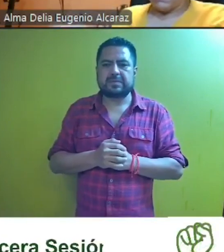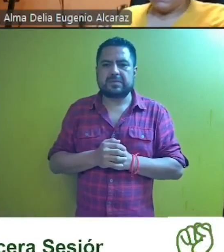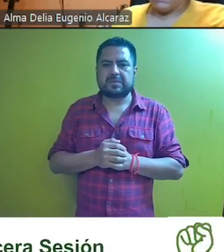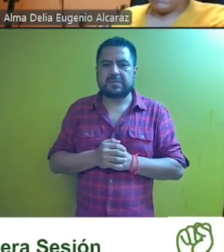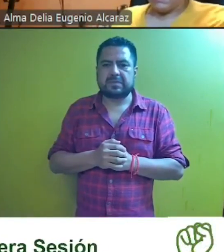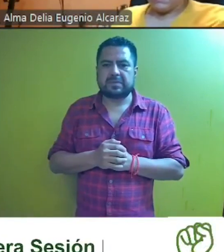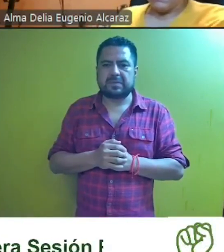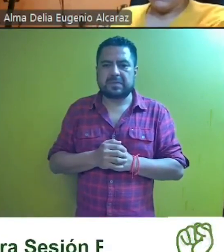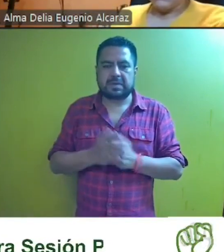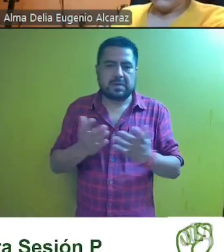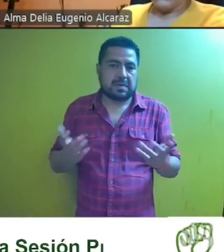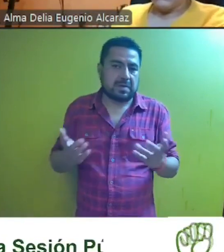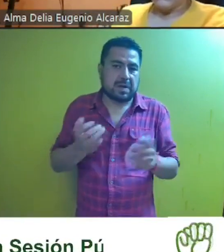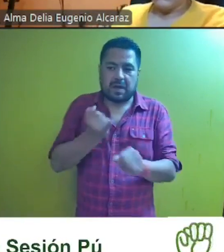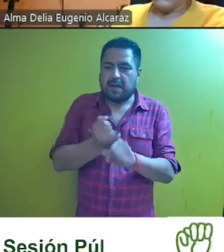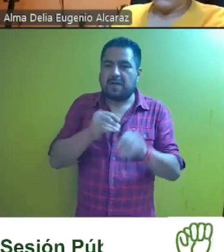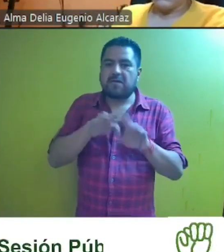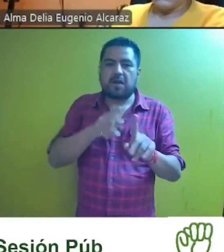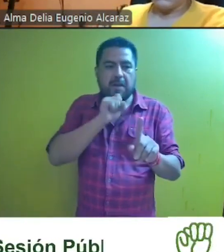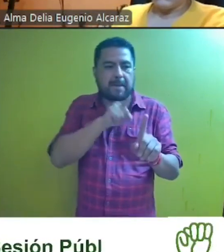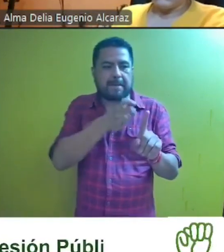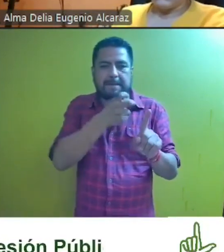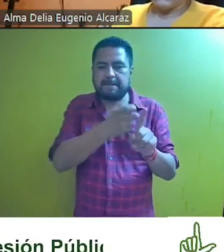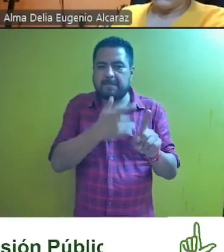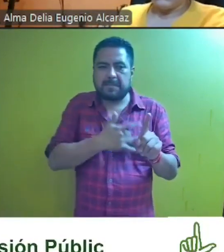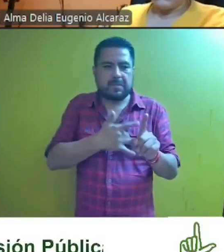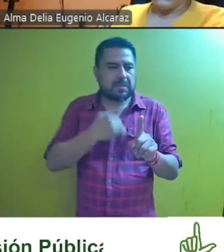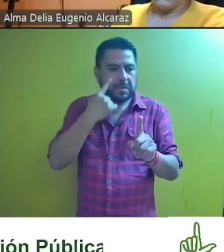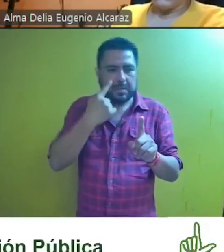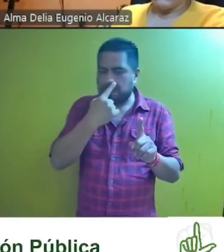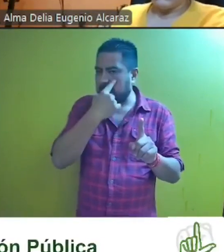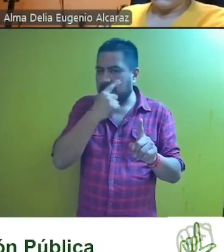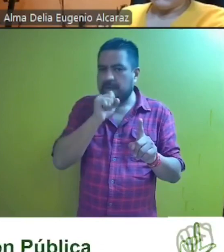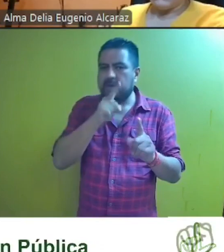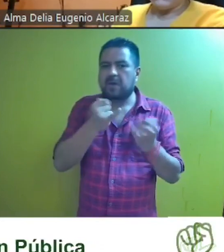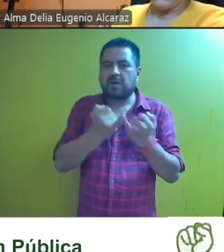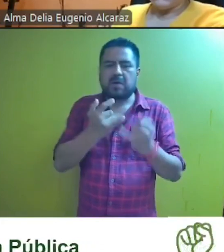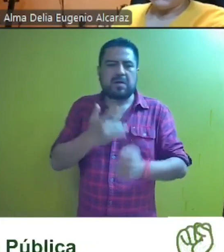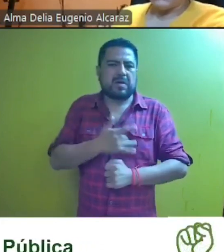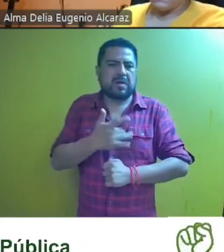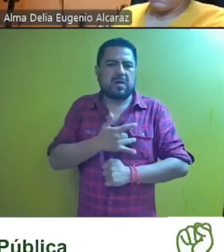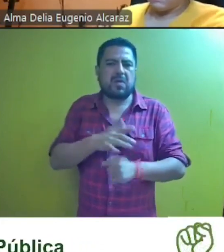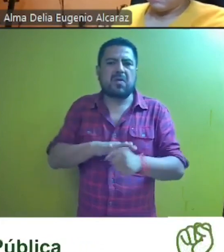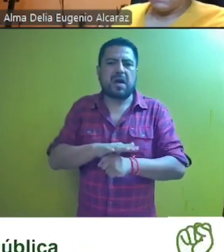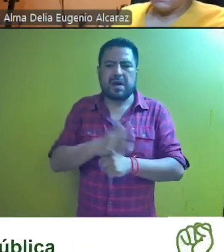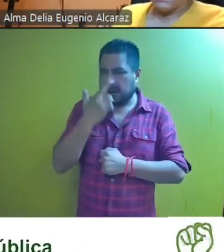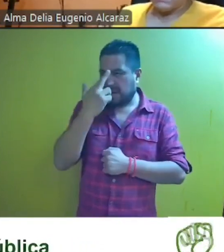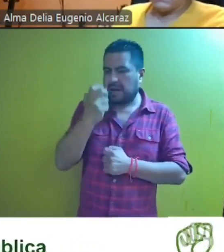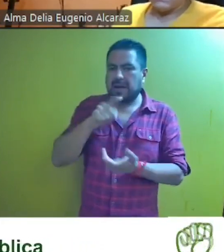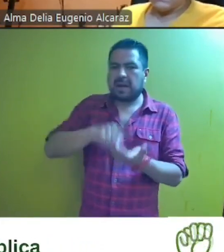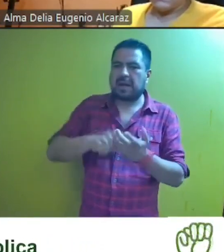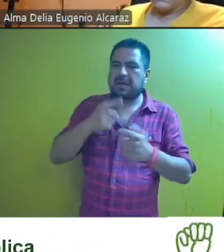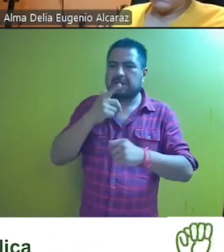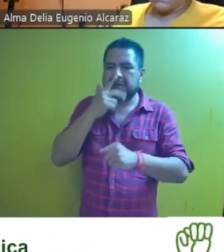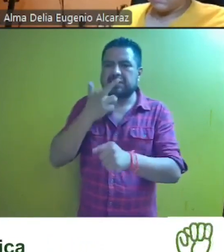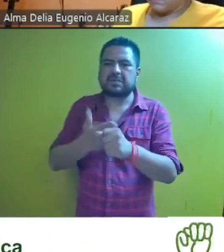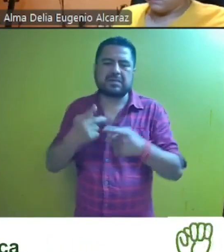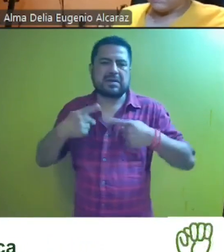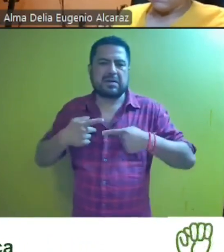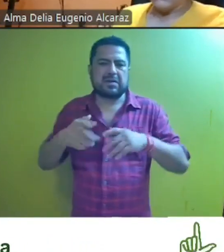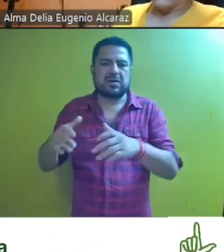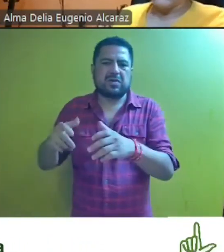pues del contenido de la misma estimo que le asiste se estimó que le asiste razón a la parte actora y en libertad de